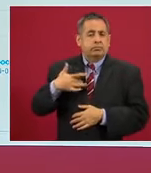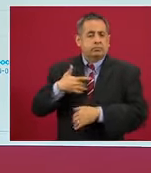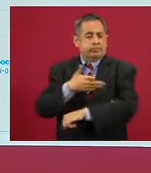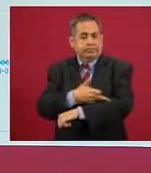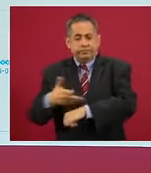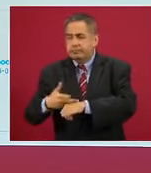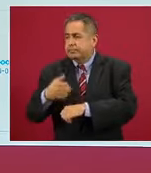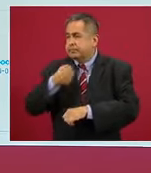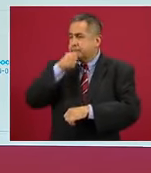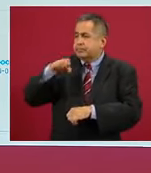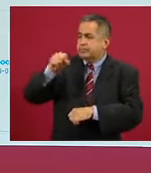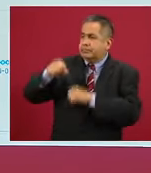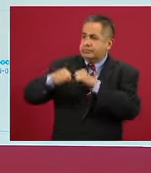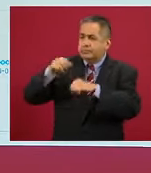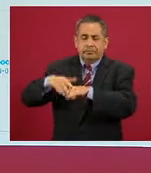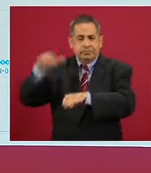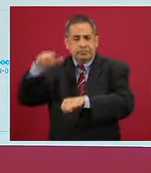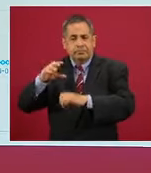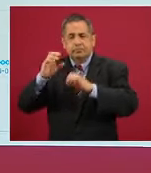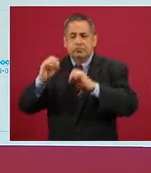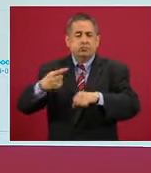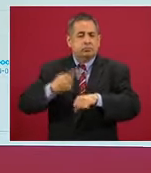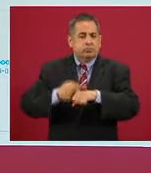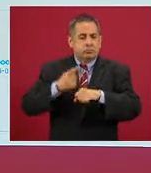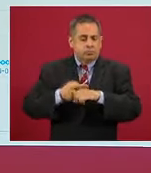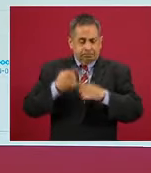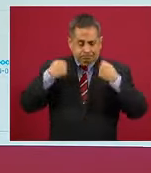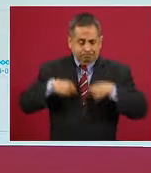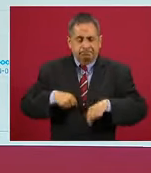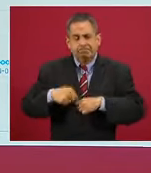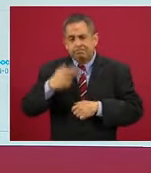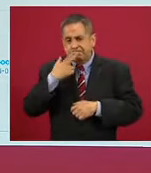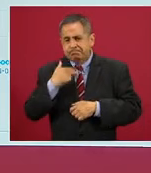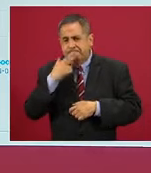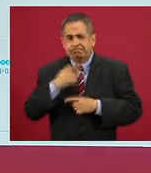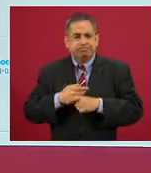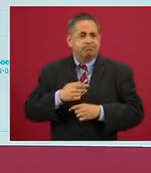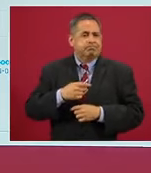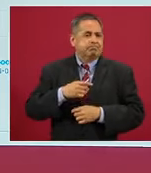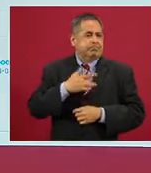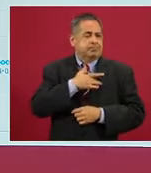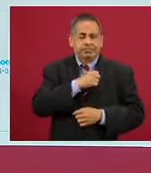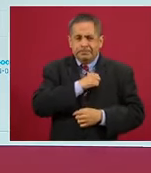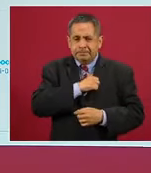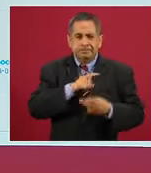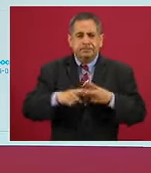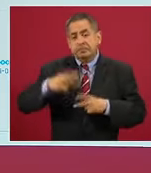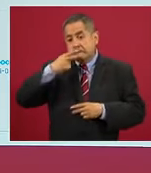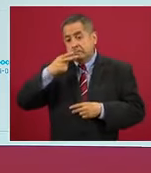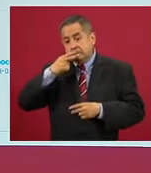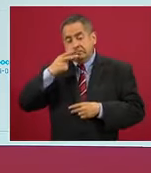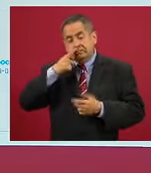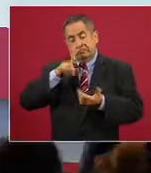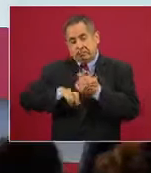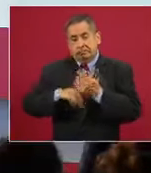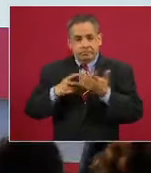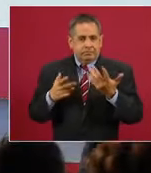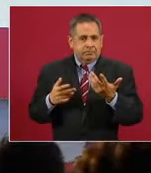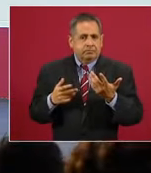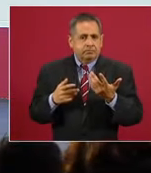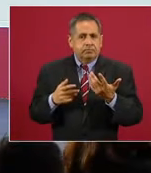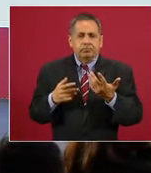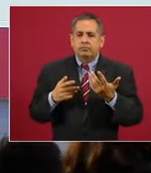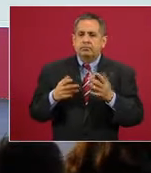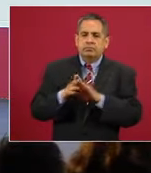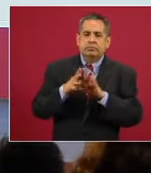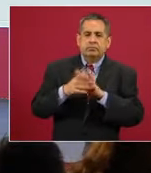60 o más años de vida, tiene enfermedades crónicas, diabetes, hipertensión, tabaquismo, que es una enfermedad en sí misma,